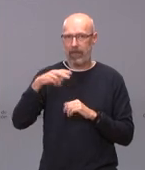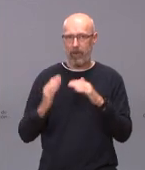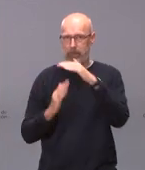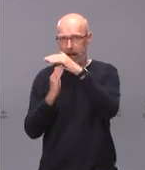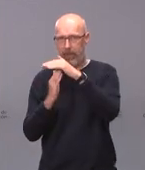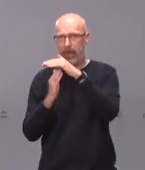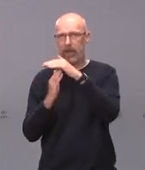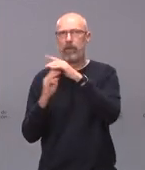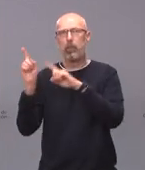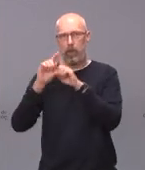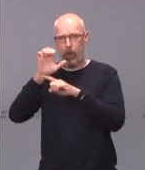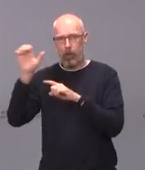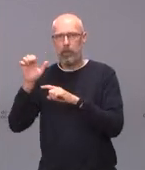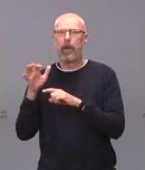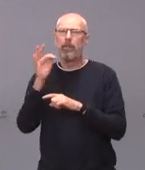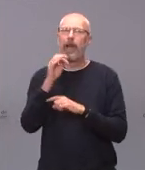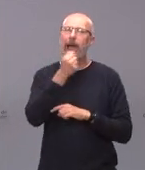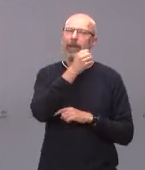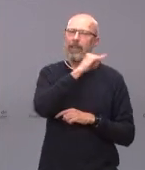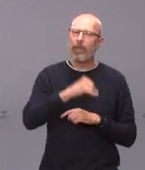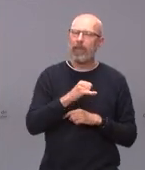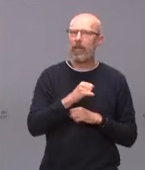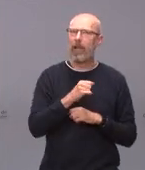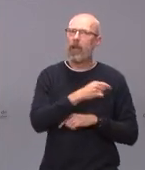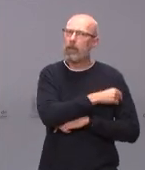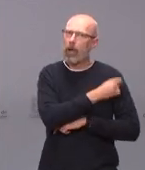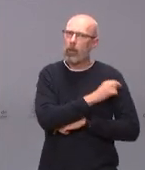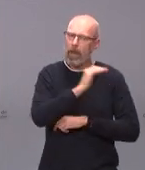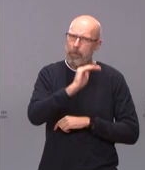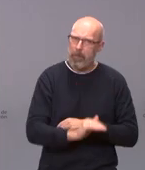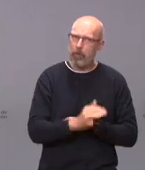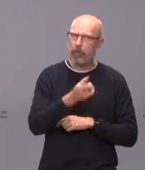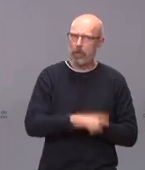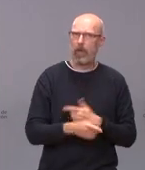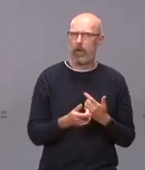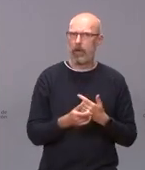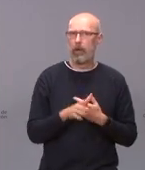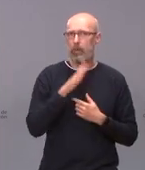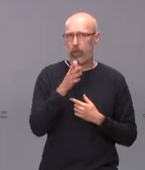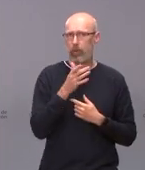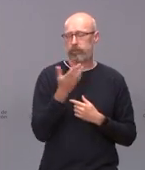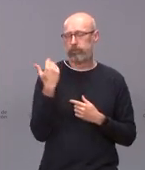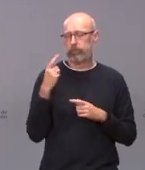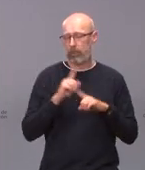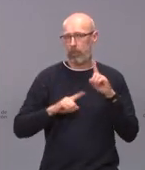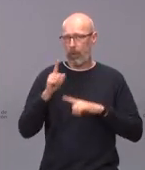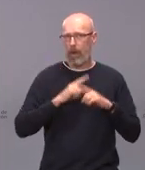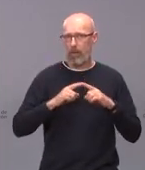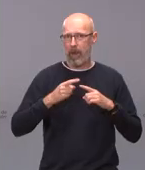notado un descenso en la vacunación con AstraZeneca después de los problemas de los trombos gracias